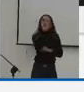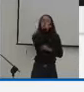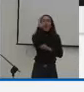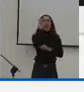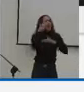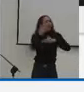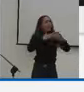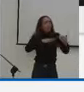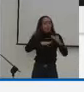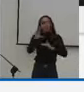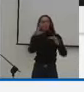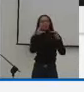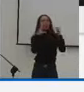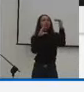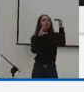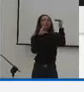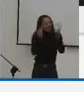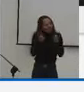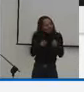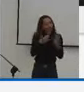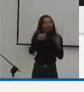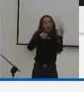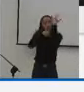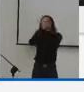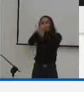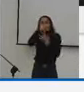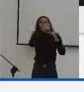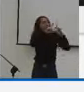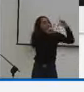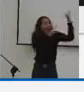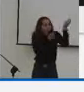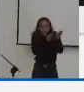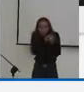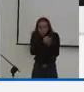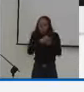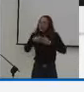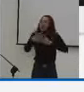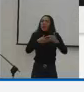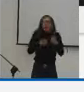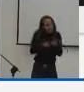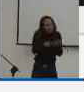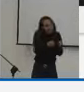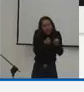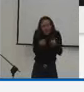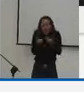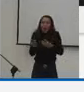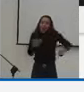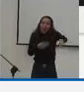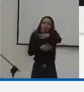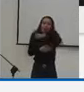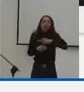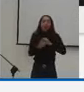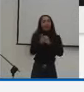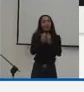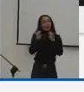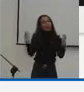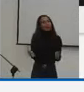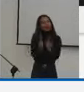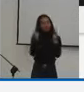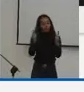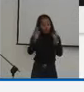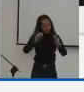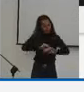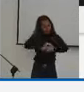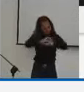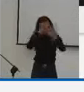todas las edades en el país. Porque la verdad es que ahí sí tendremos un verdadero Ministerio del Deporte. Cuenten pues